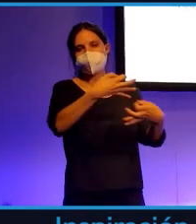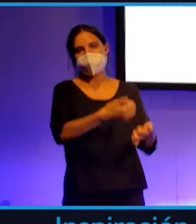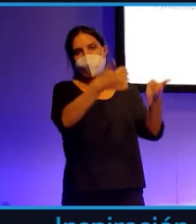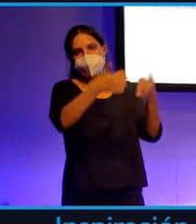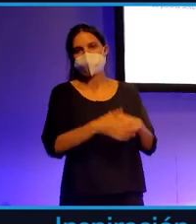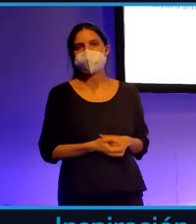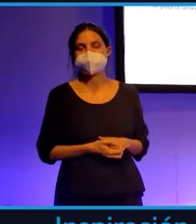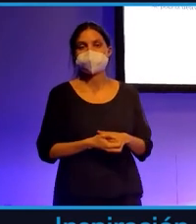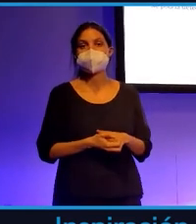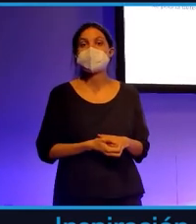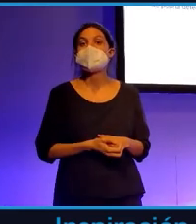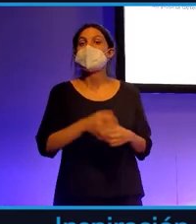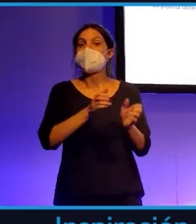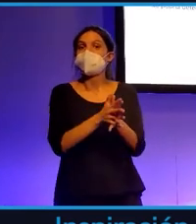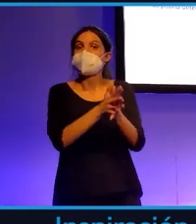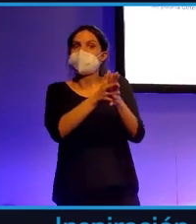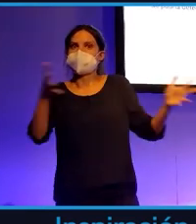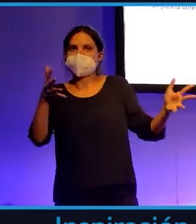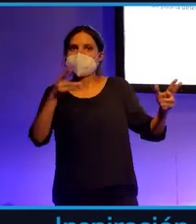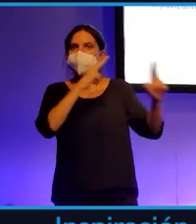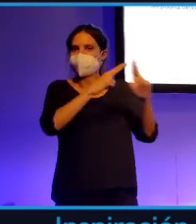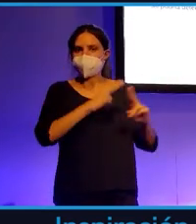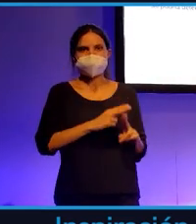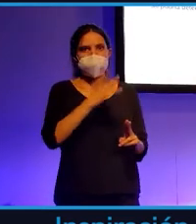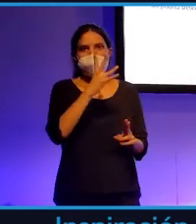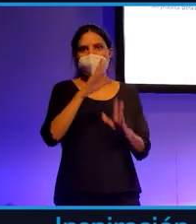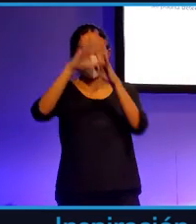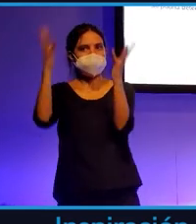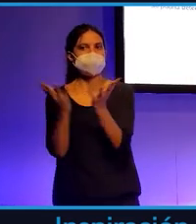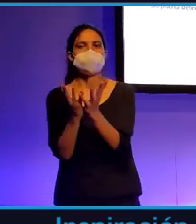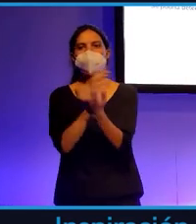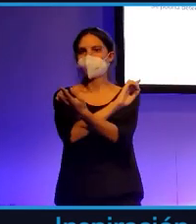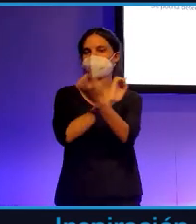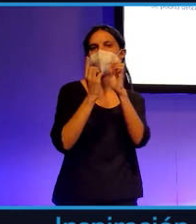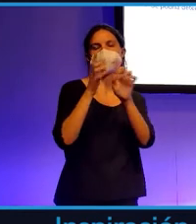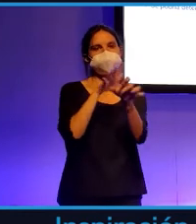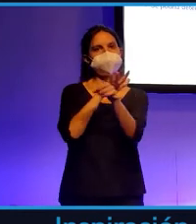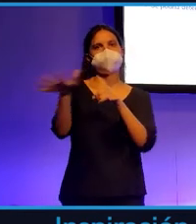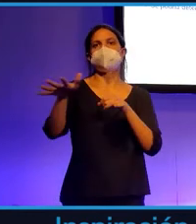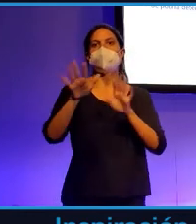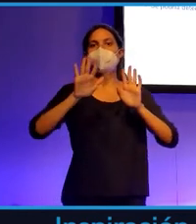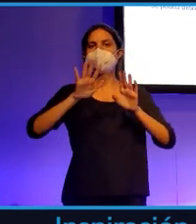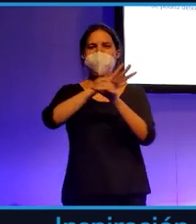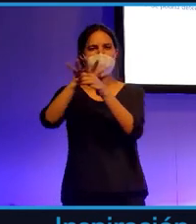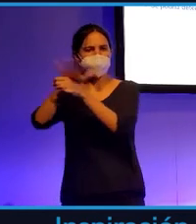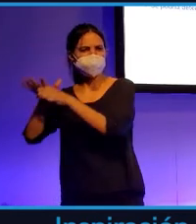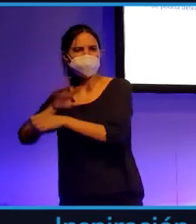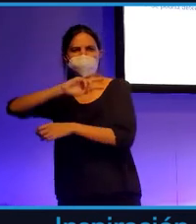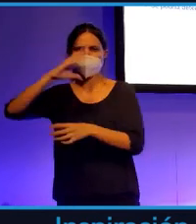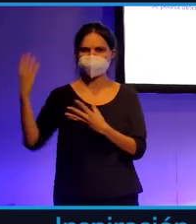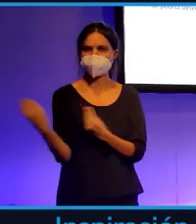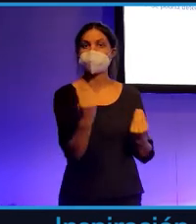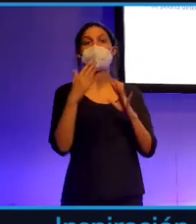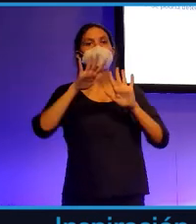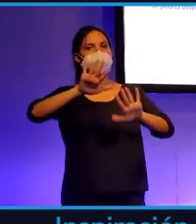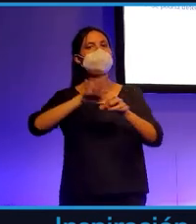Realmente el Big Data está revolucionando el mundo en numerosos ámbitos, pero en el de la genética es sin duda una de